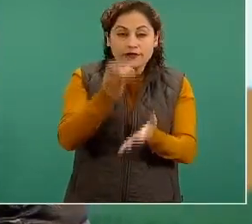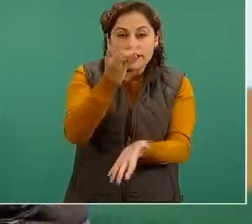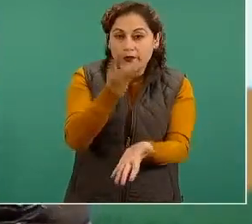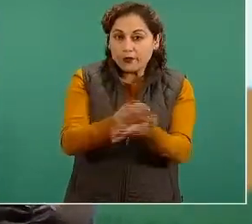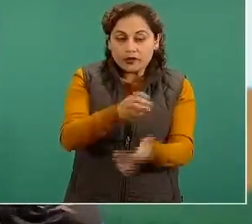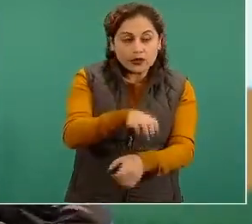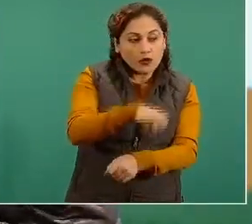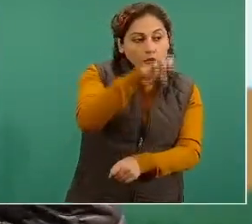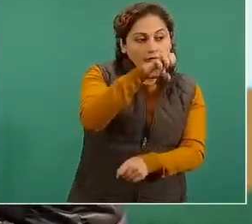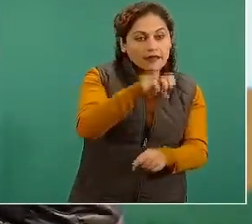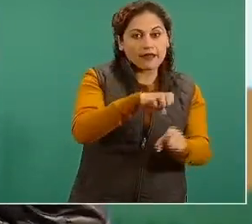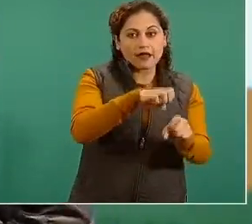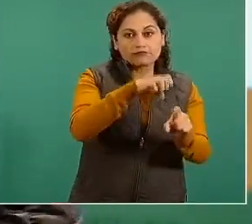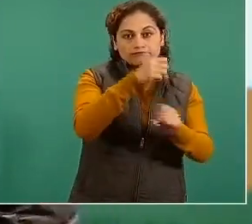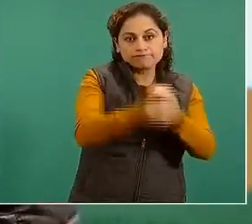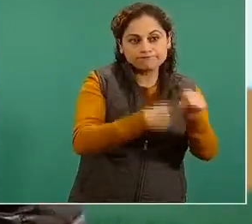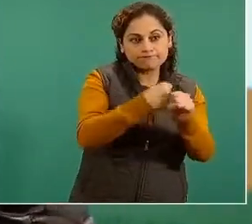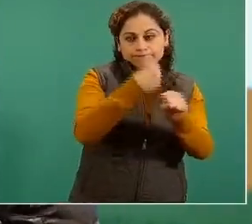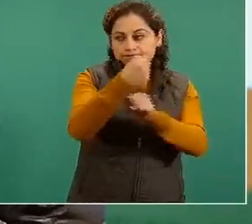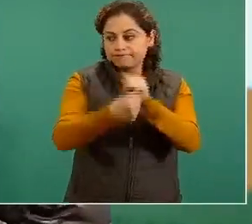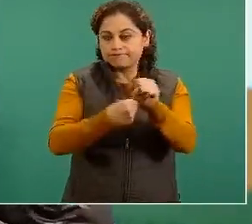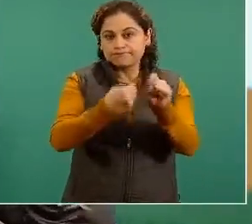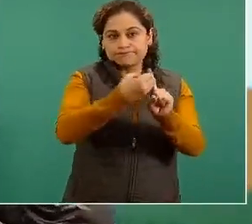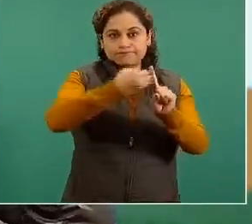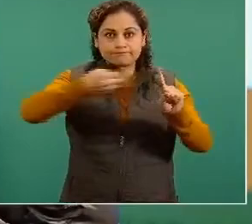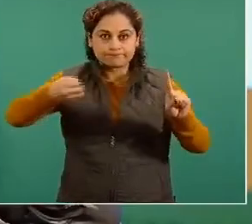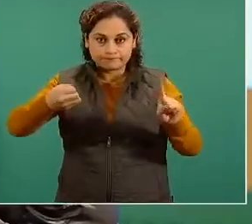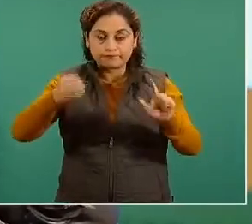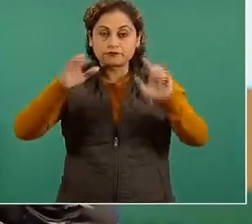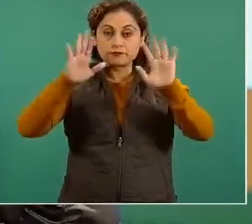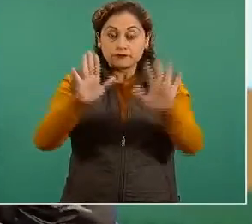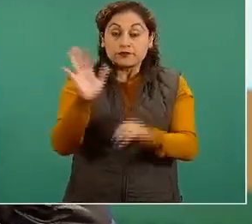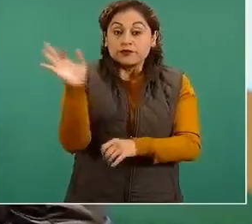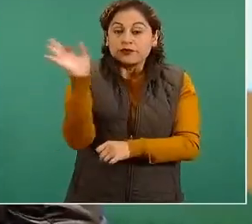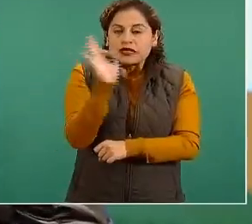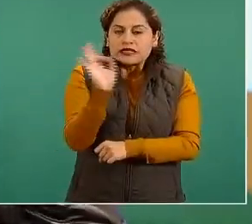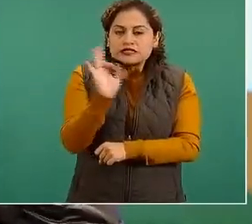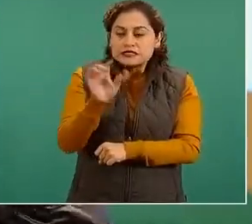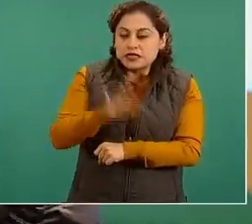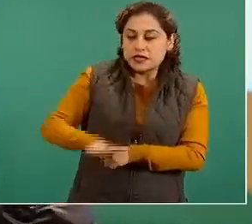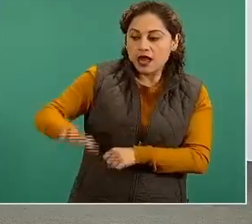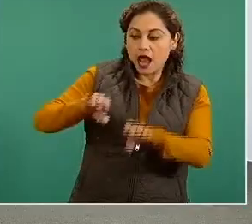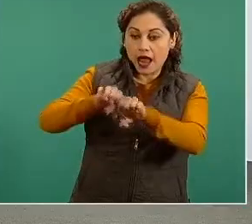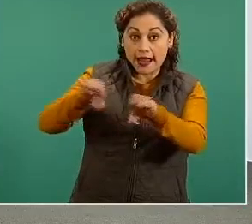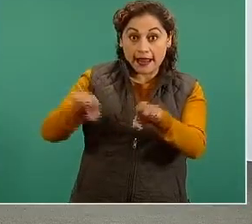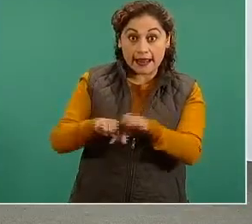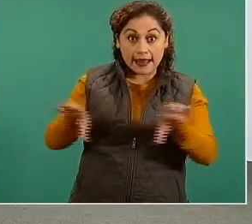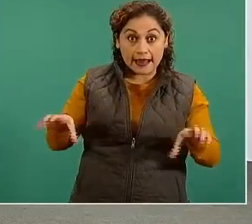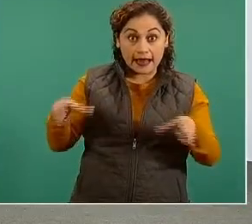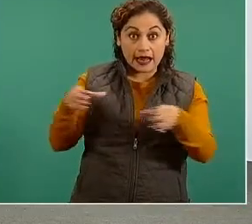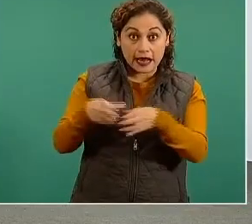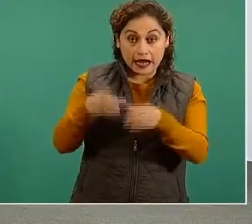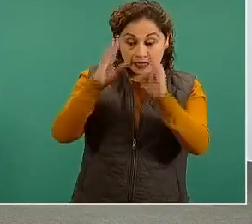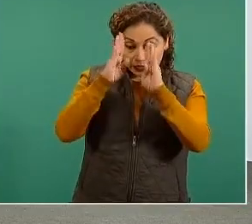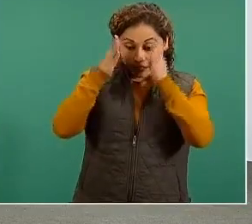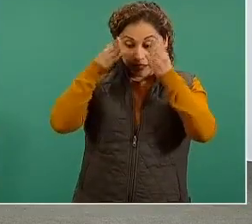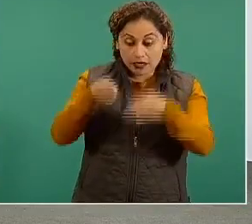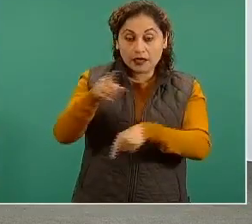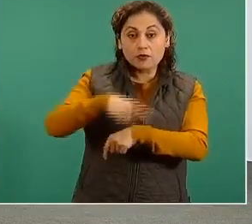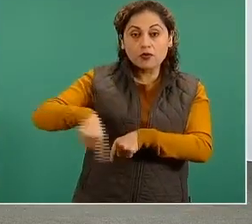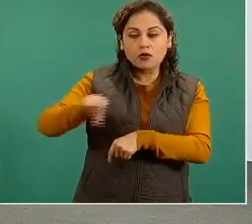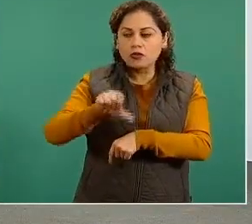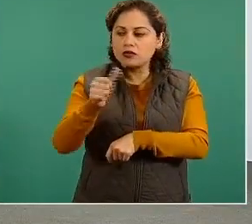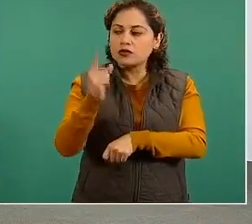o hay mejor evidencia científica para tomar otras decisiones y priorizar por ocupación,